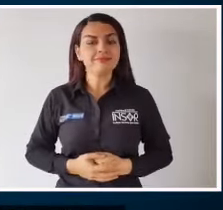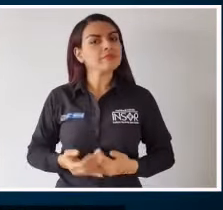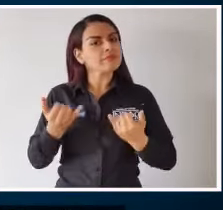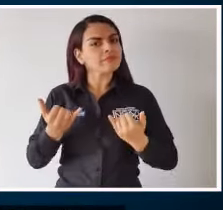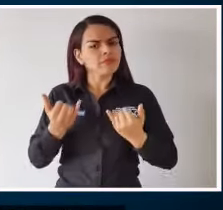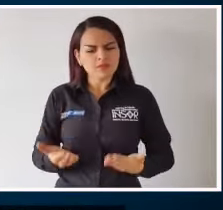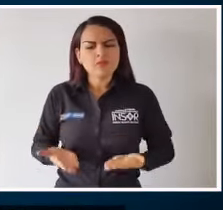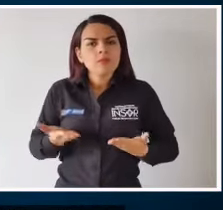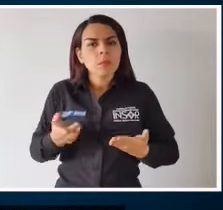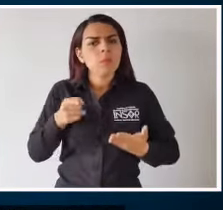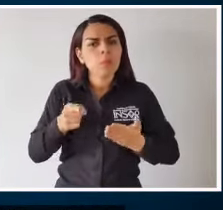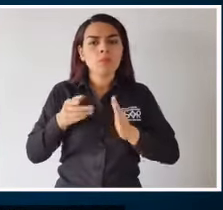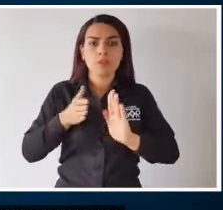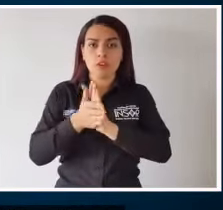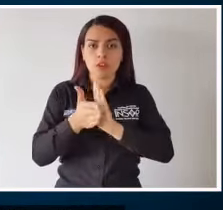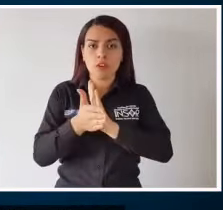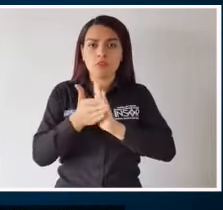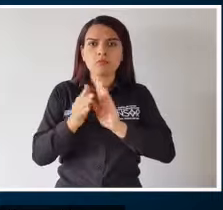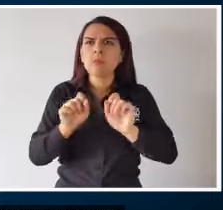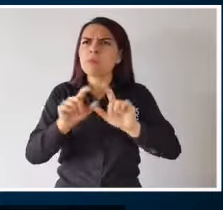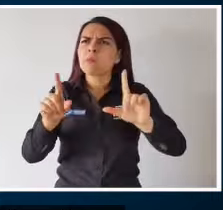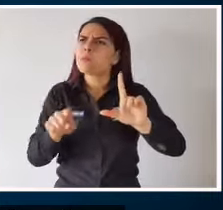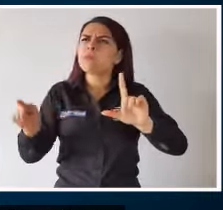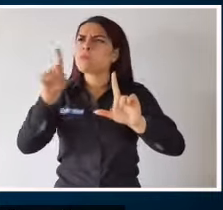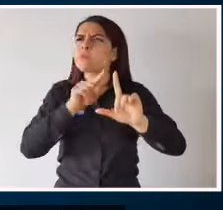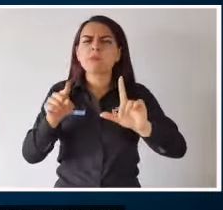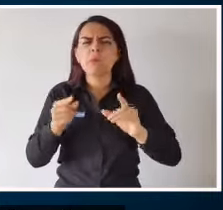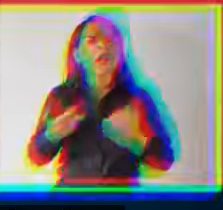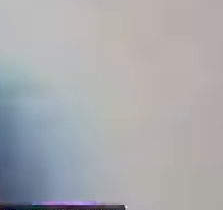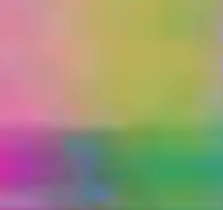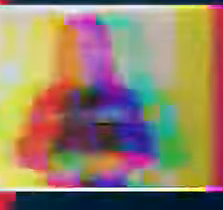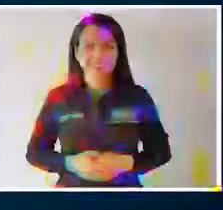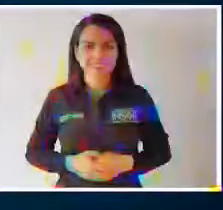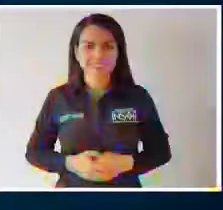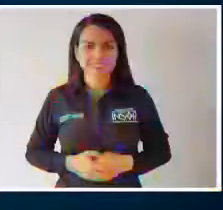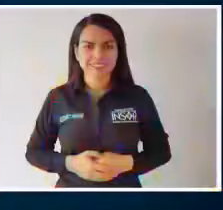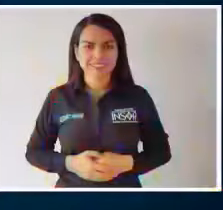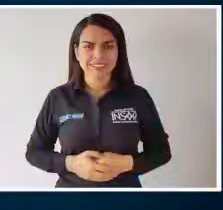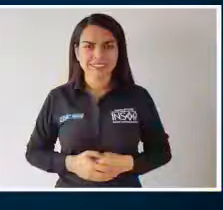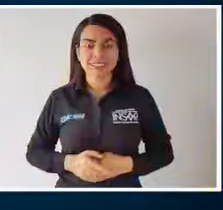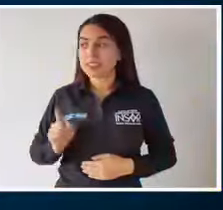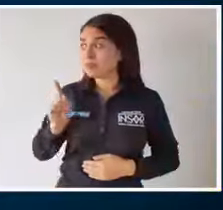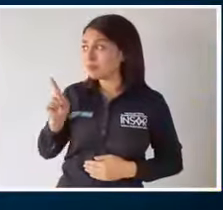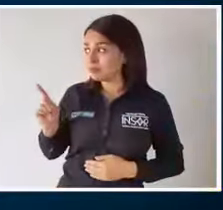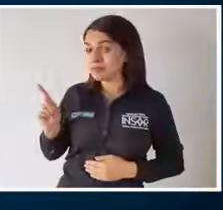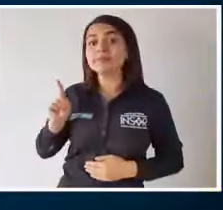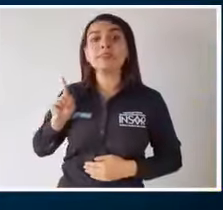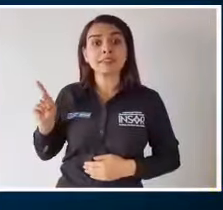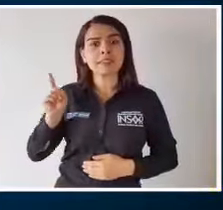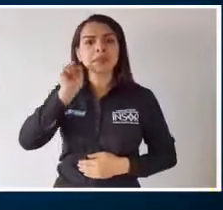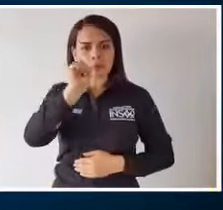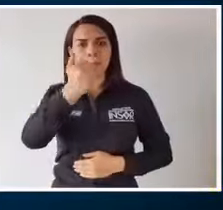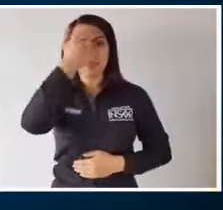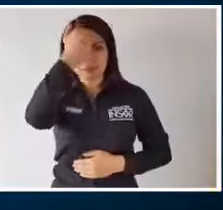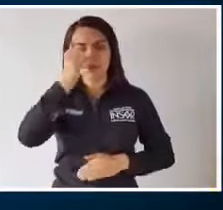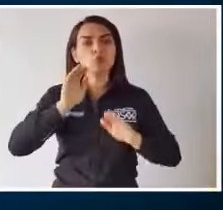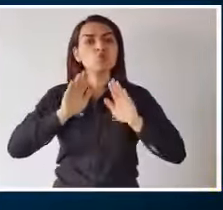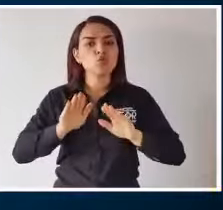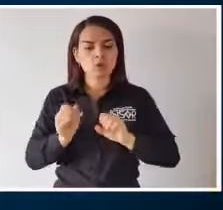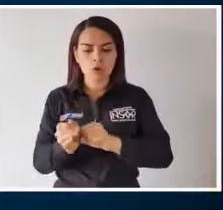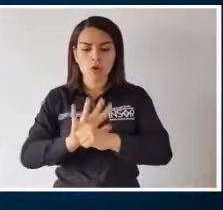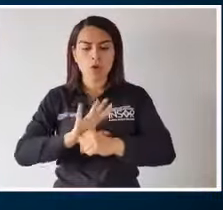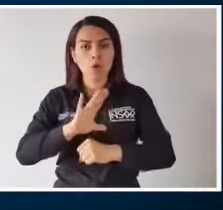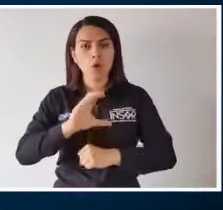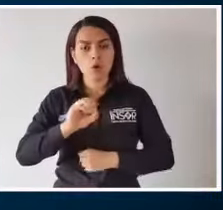A continuación, te mostramos la información que encontrarás. Esta es la página principal del